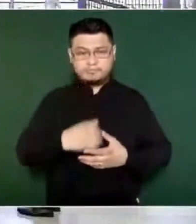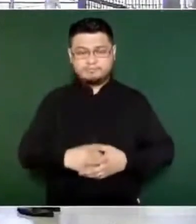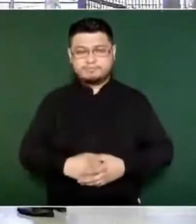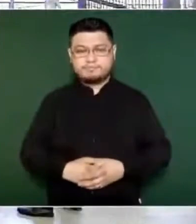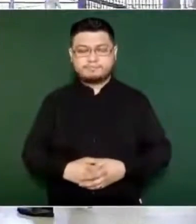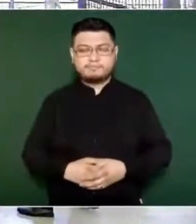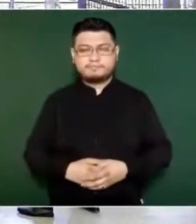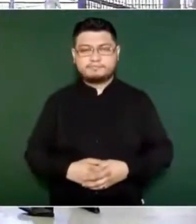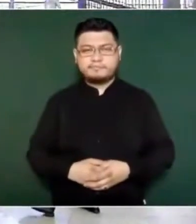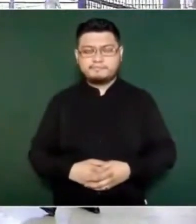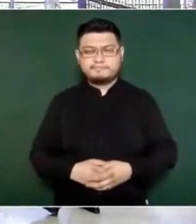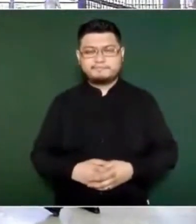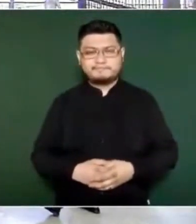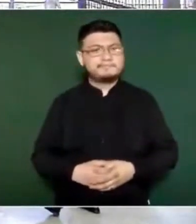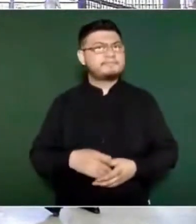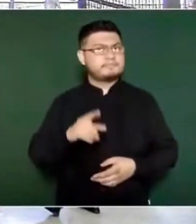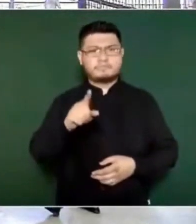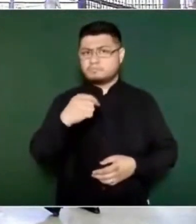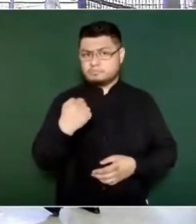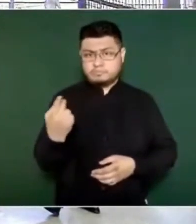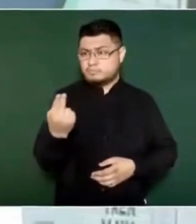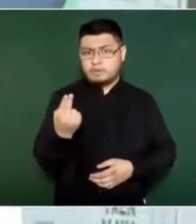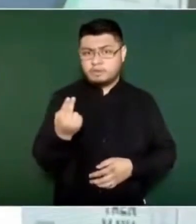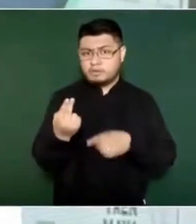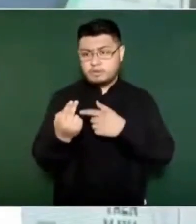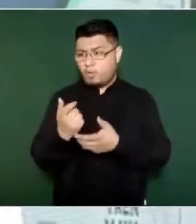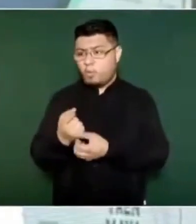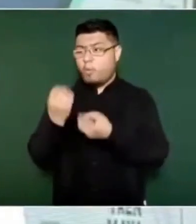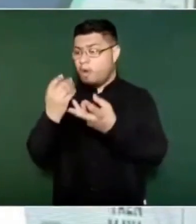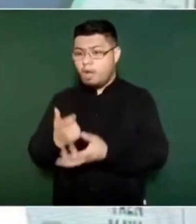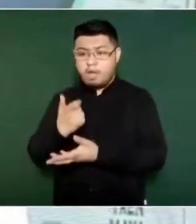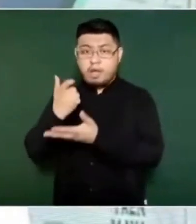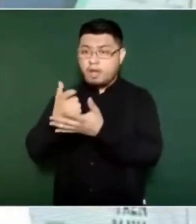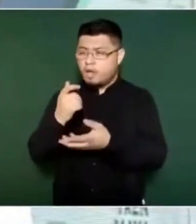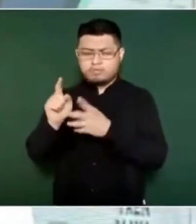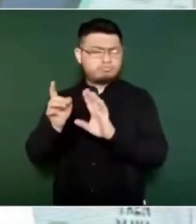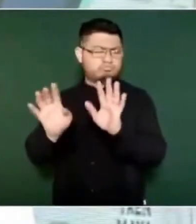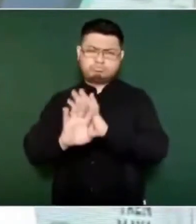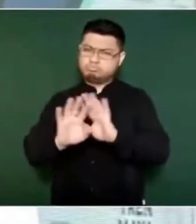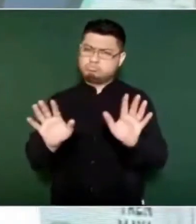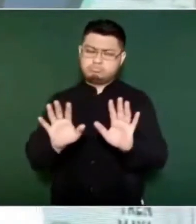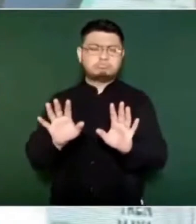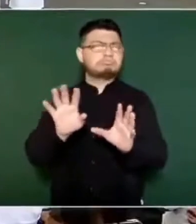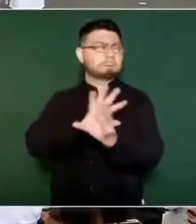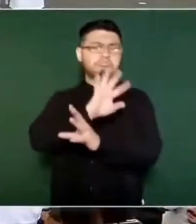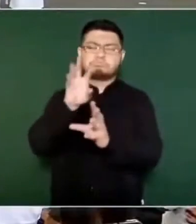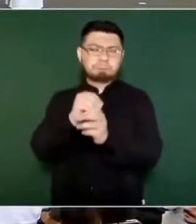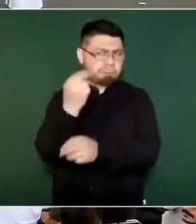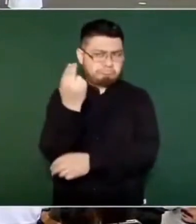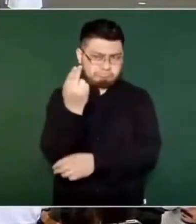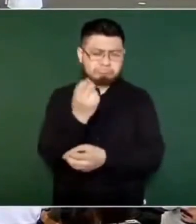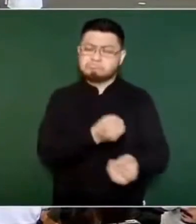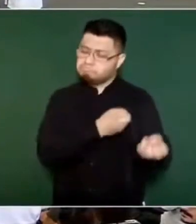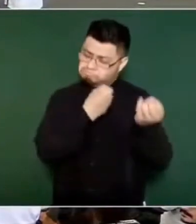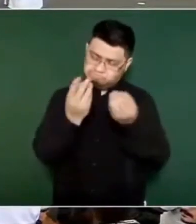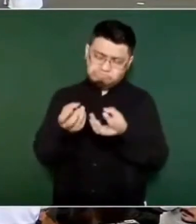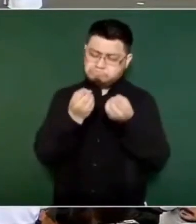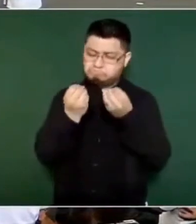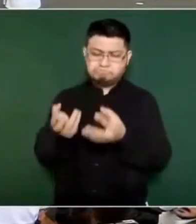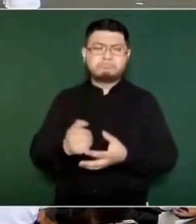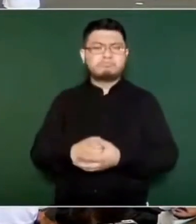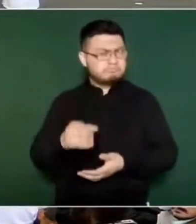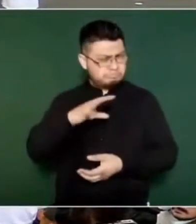Lo que se requiera, está contemplado, está contemplado. Y hay incluso